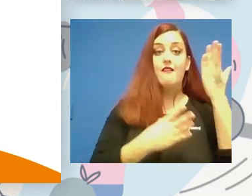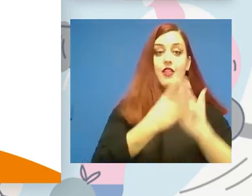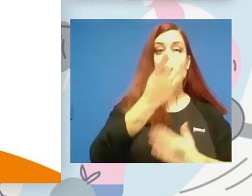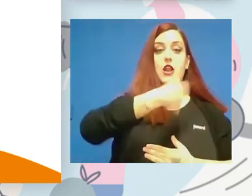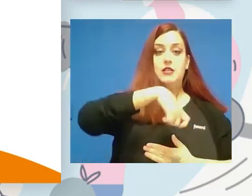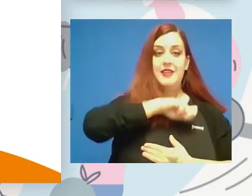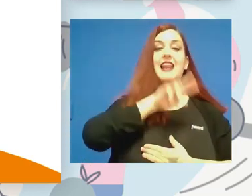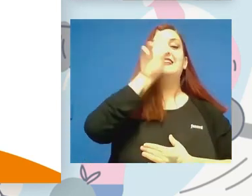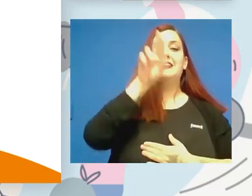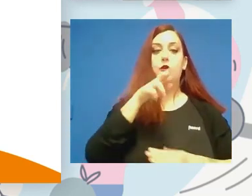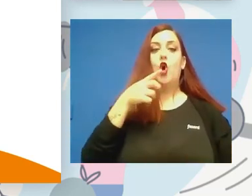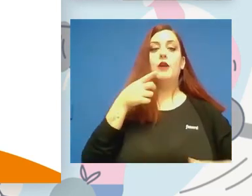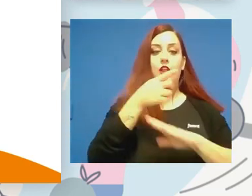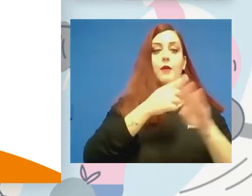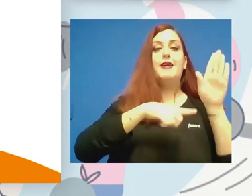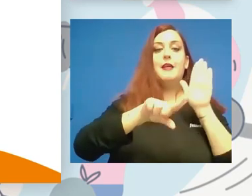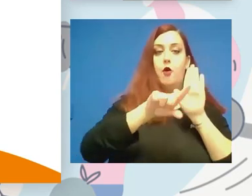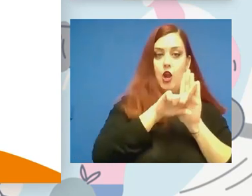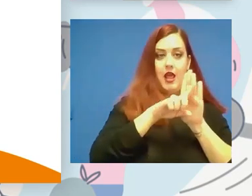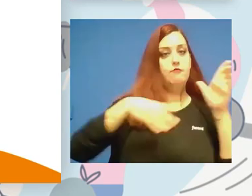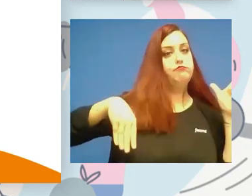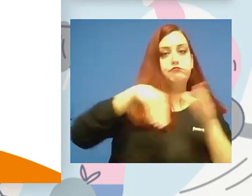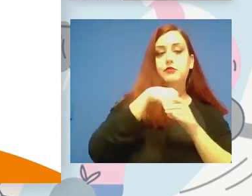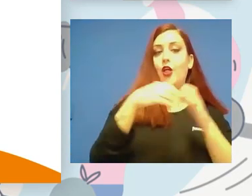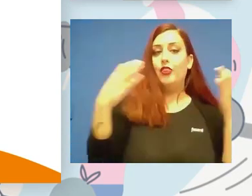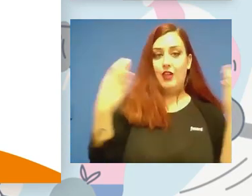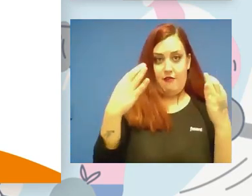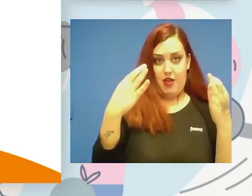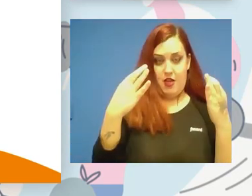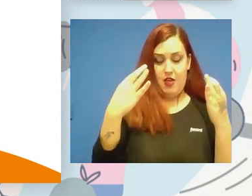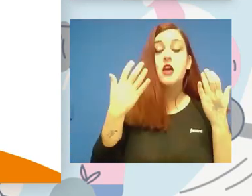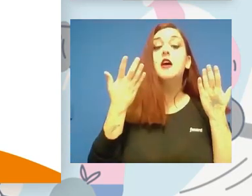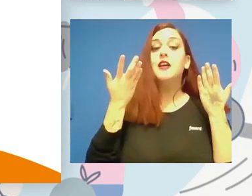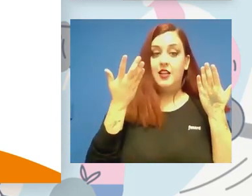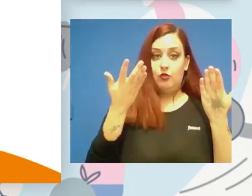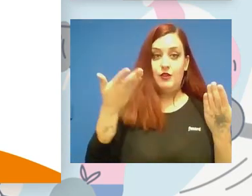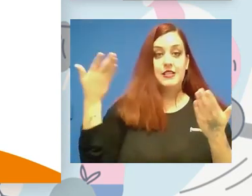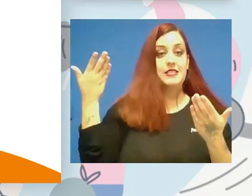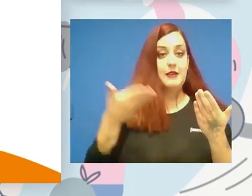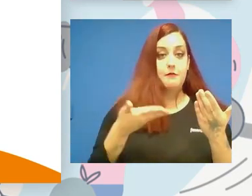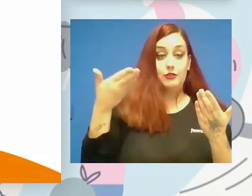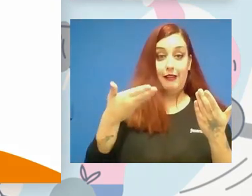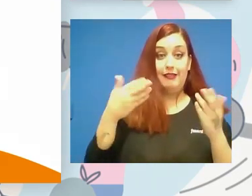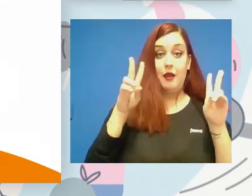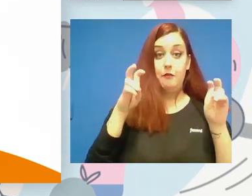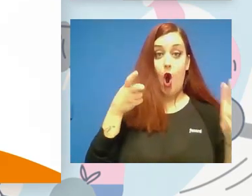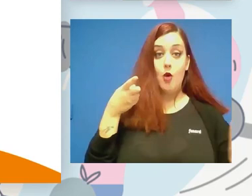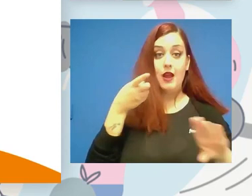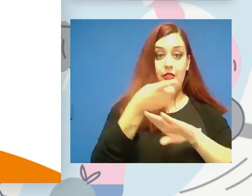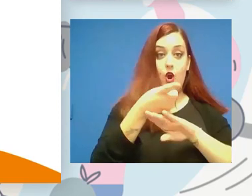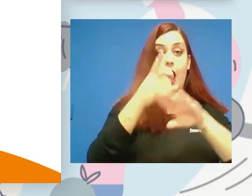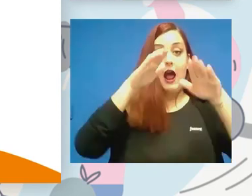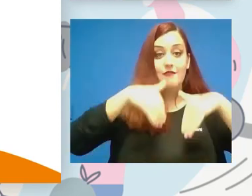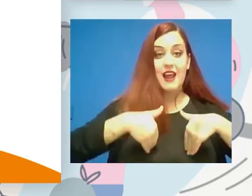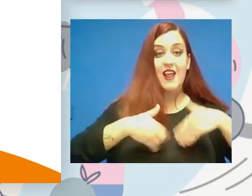obligatoriamente por ley. Esto no era así hasta ahora. Y lo que es más importante es que esta obligación se hace extensiva a las